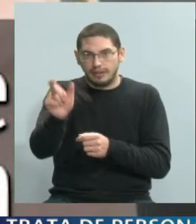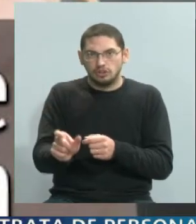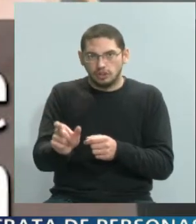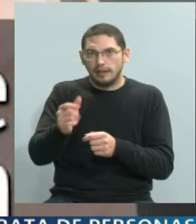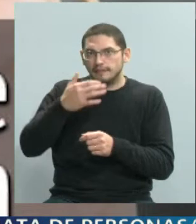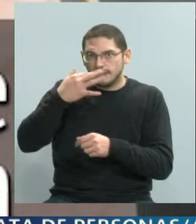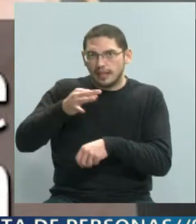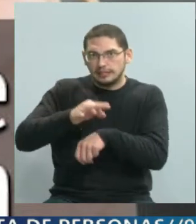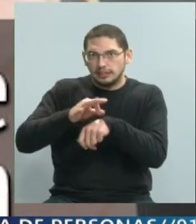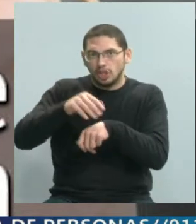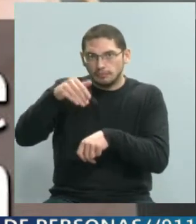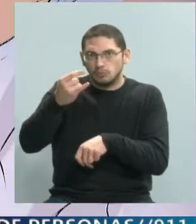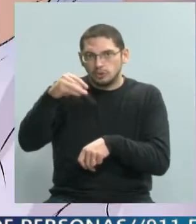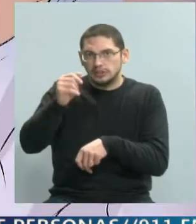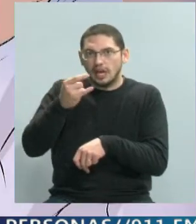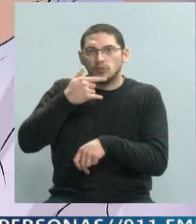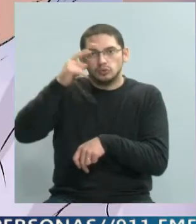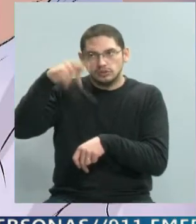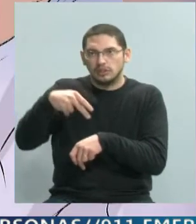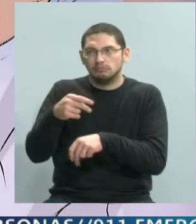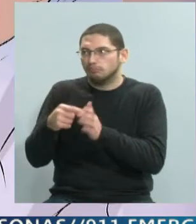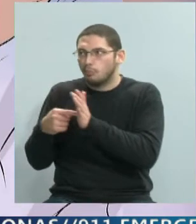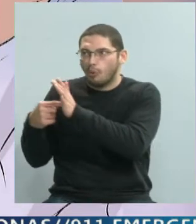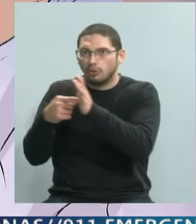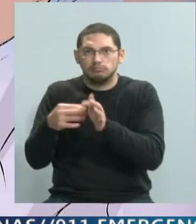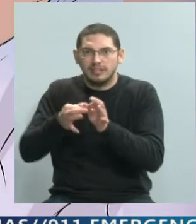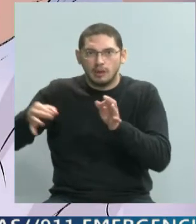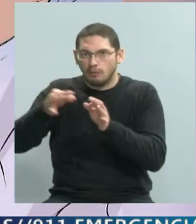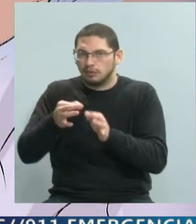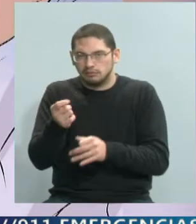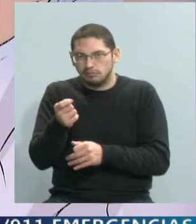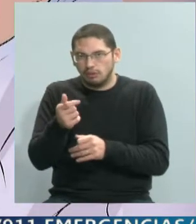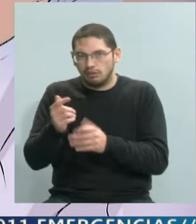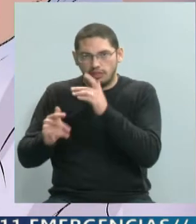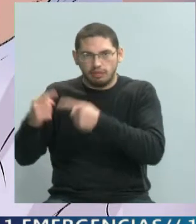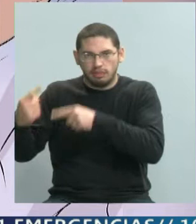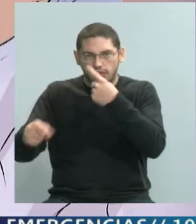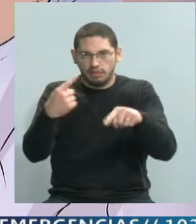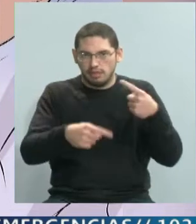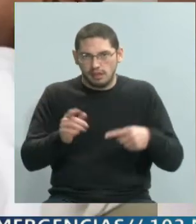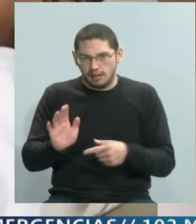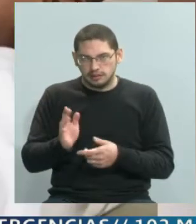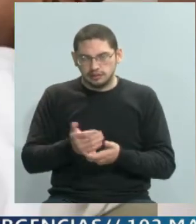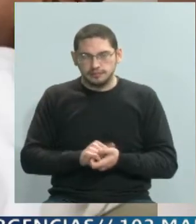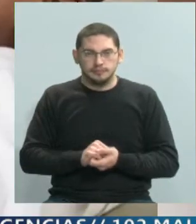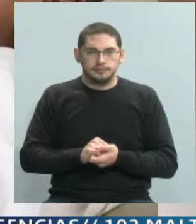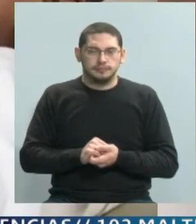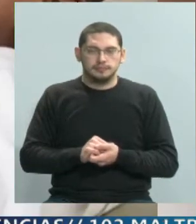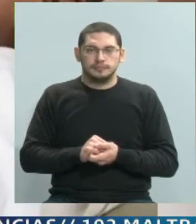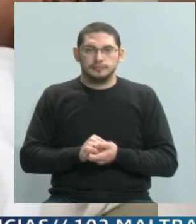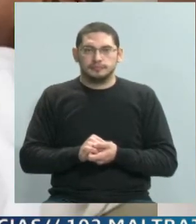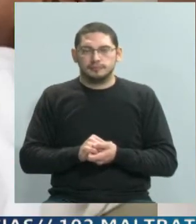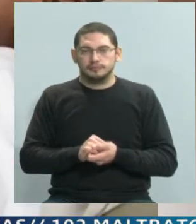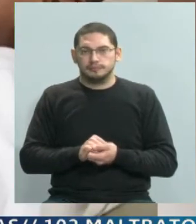puntualmente la cantidad de casos. Sí, he leído que por ahí se habla que es más común